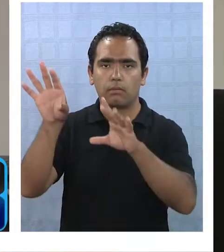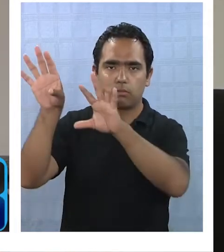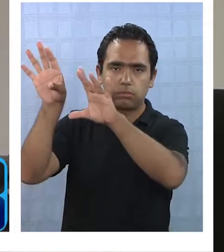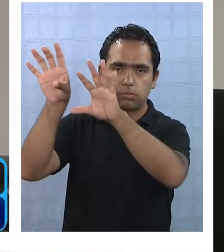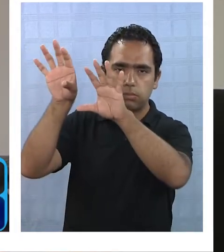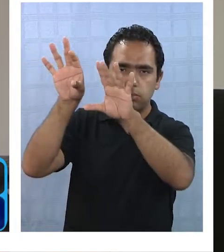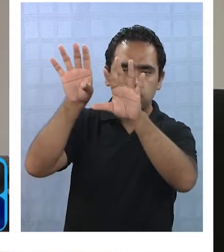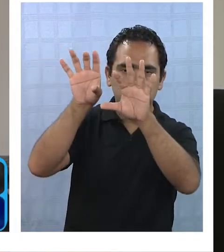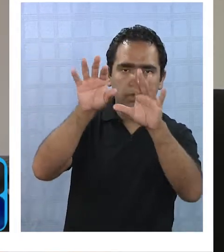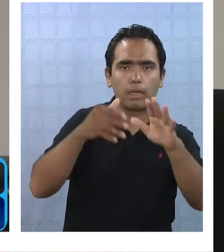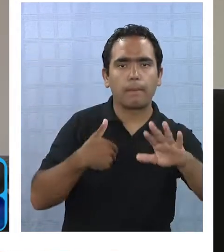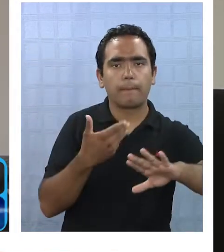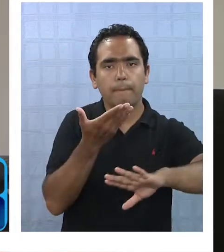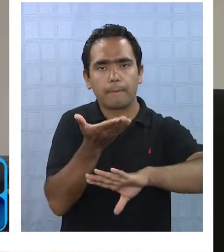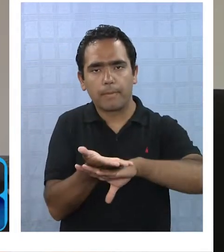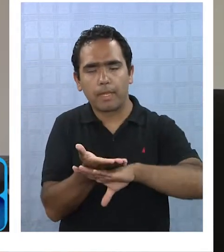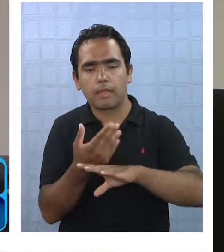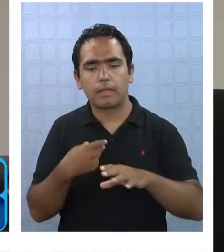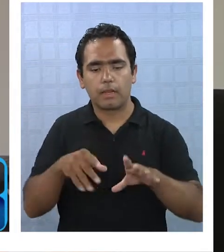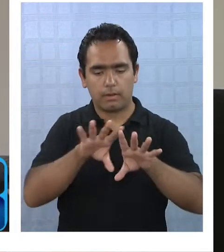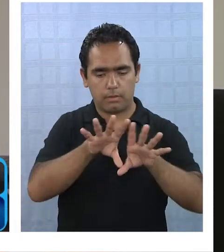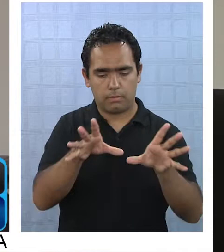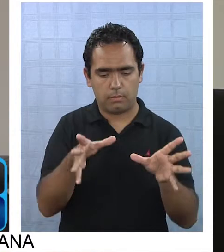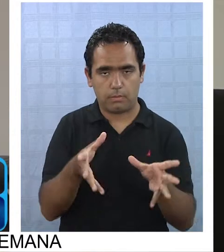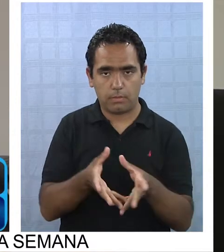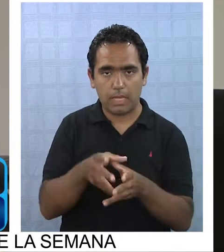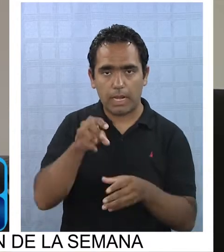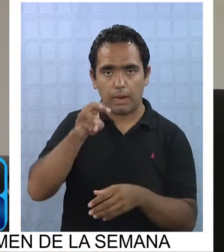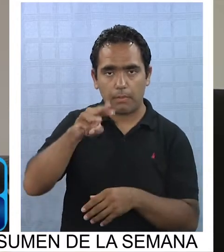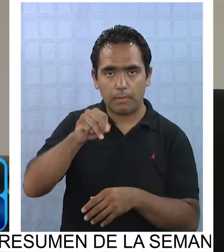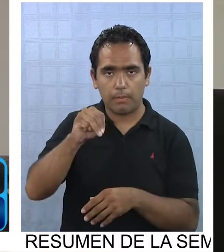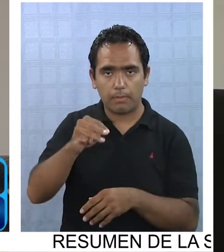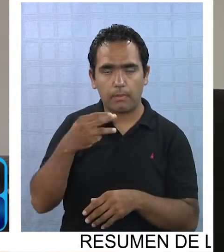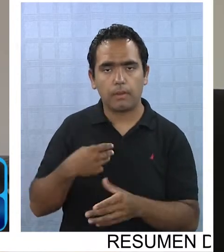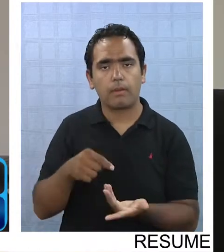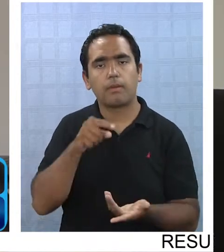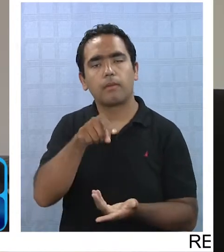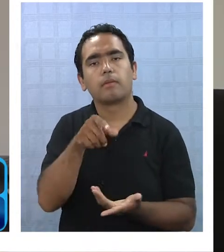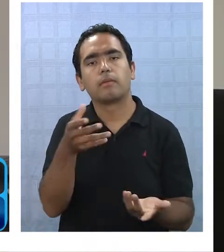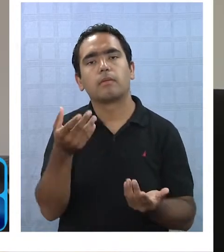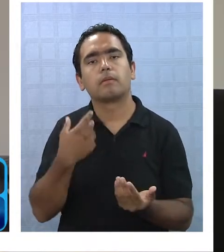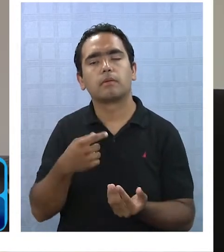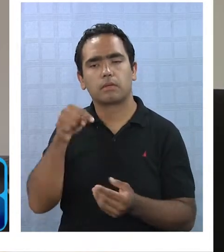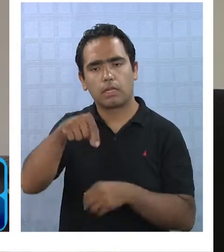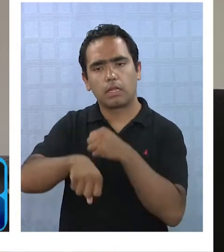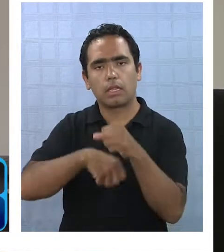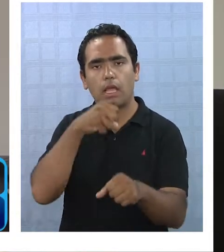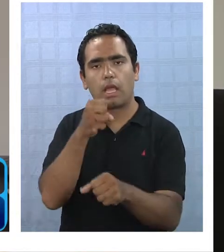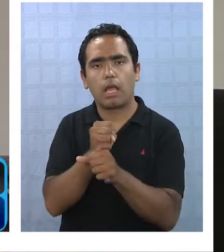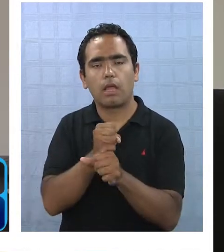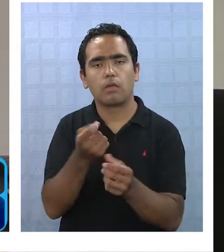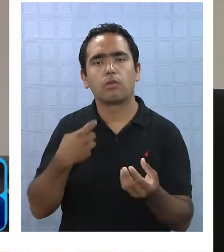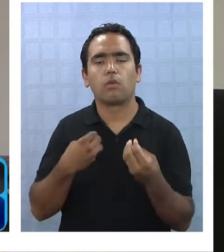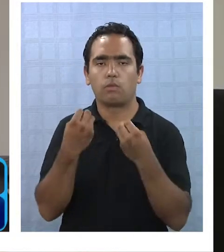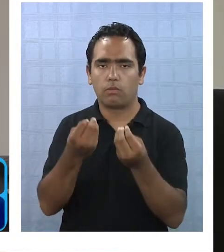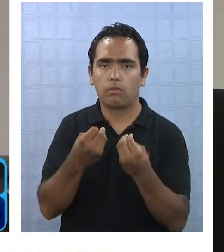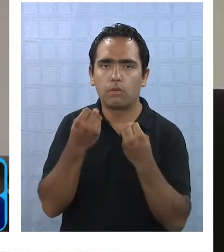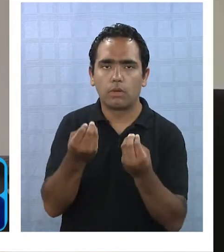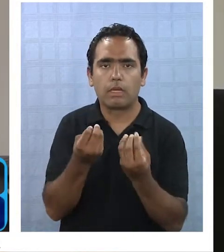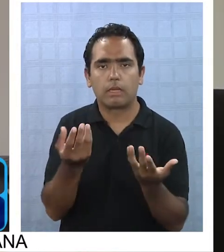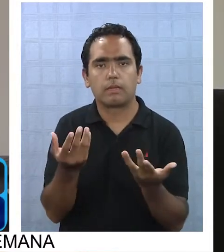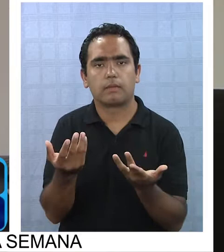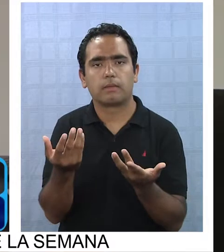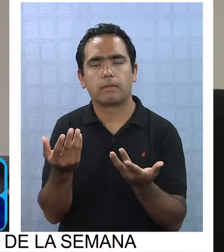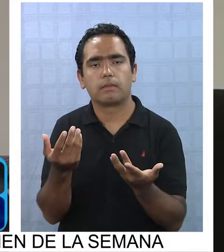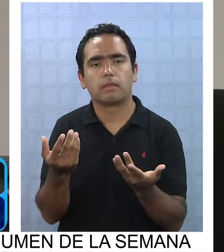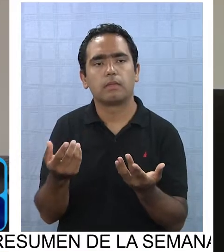cierto, pedirle a la madre tierra, cierto, y pedirle al Tateinti que este año sea bueno en el término